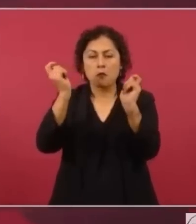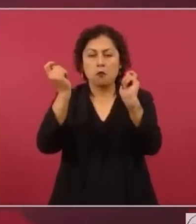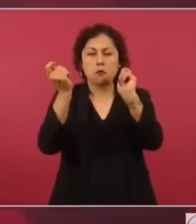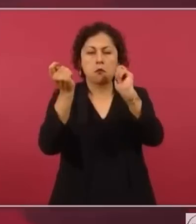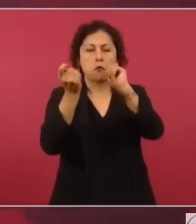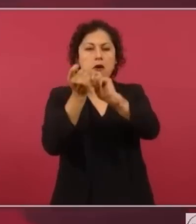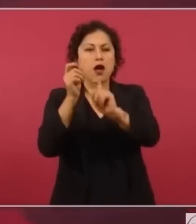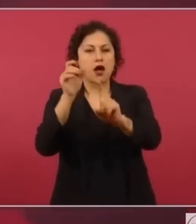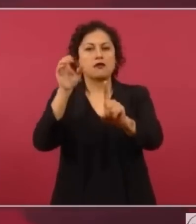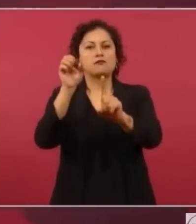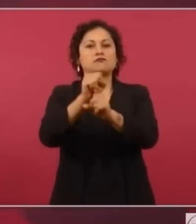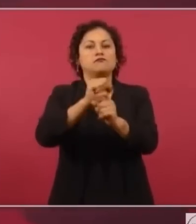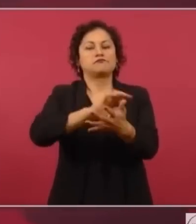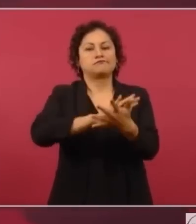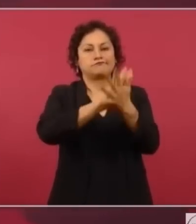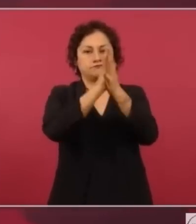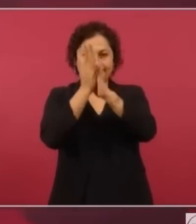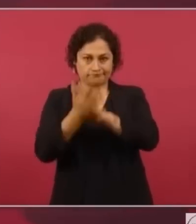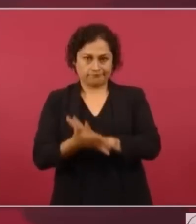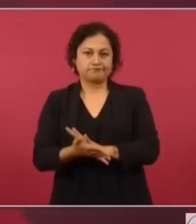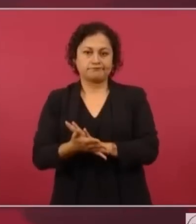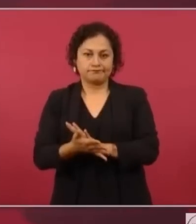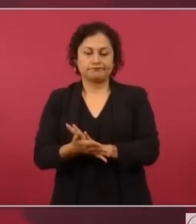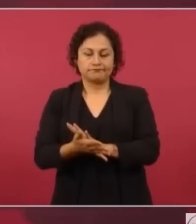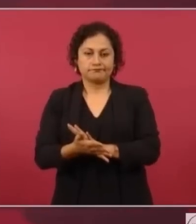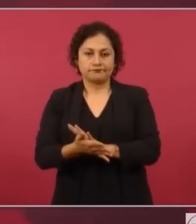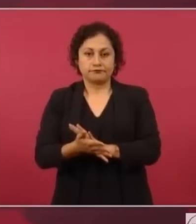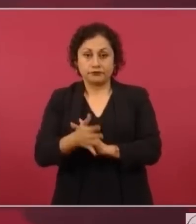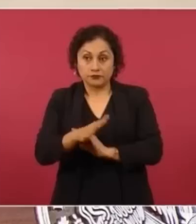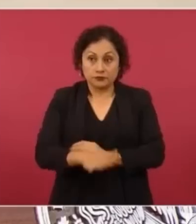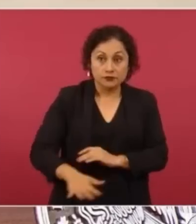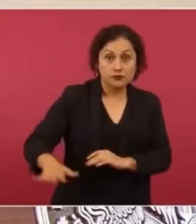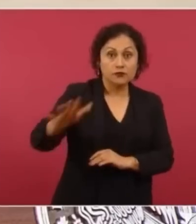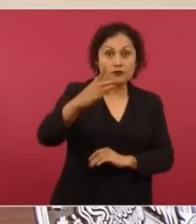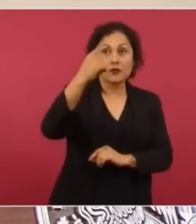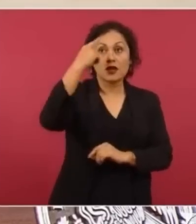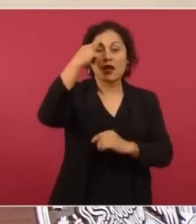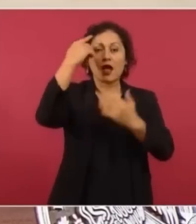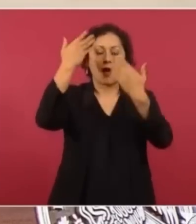transformaciones. Cuando cambia la mentalidad del pueblo, cambia todo.